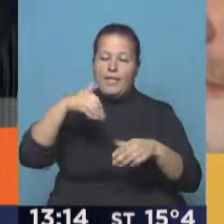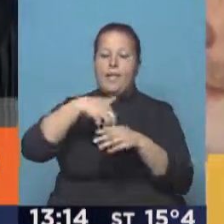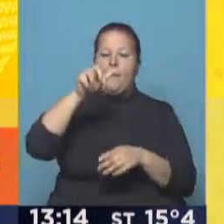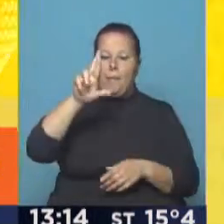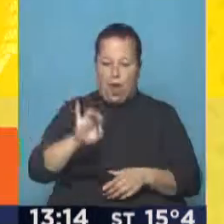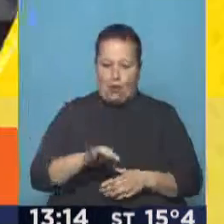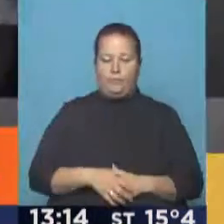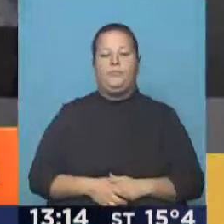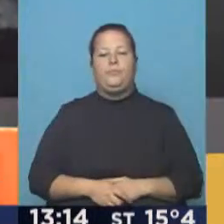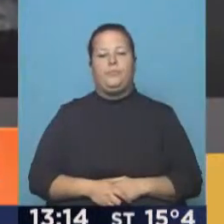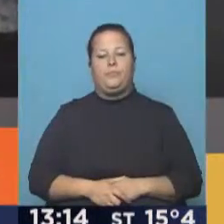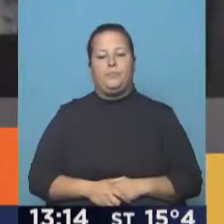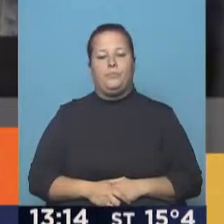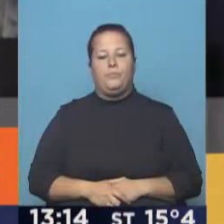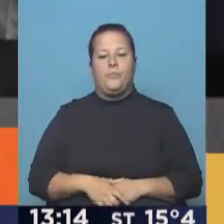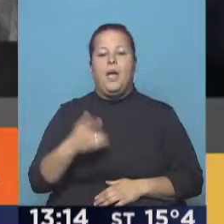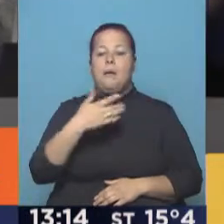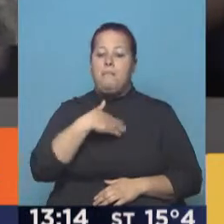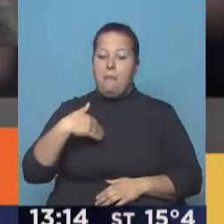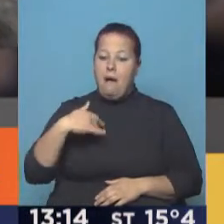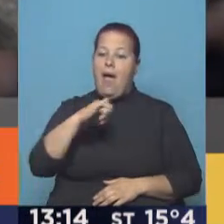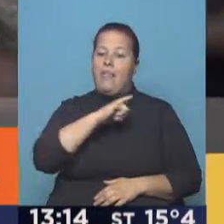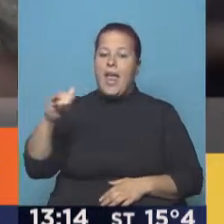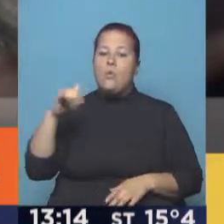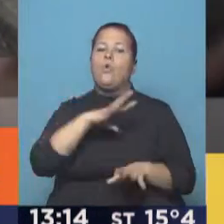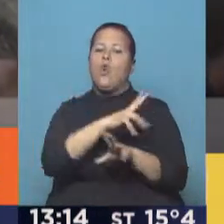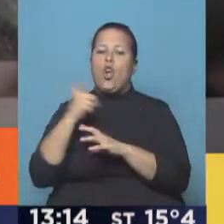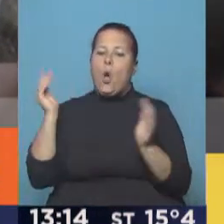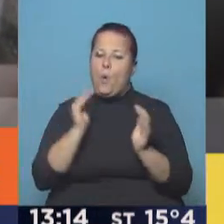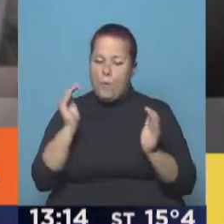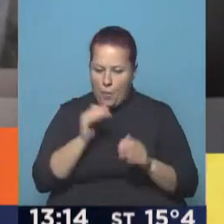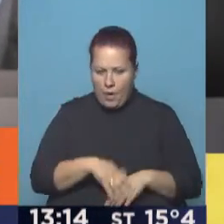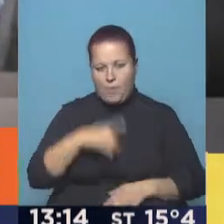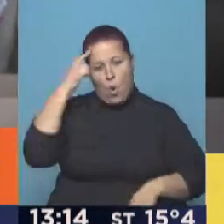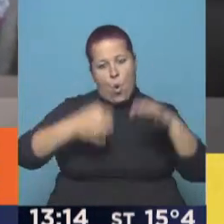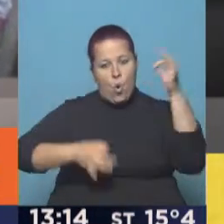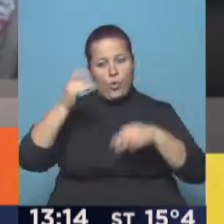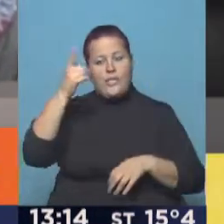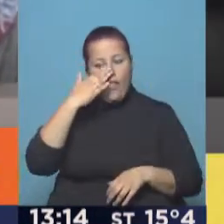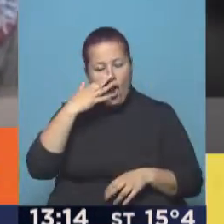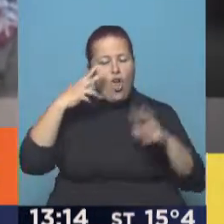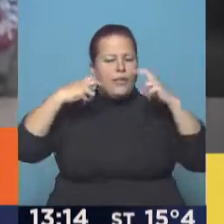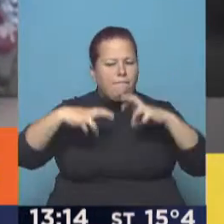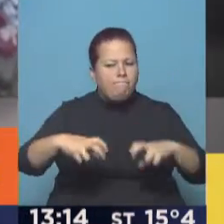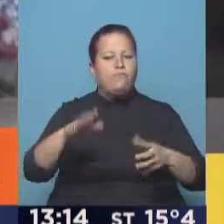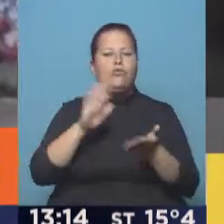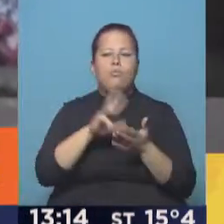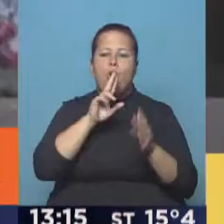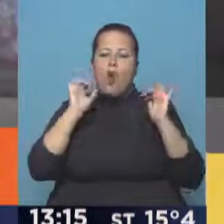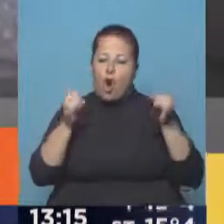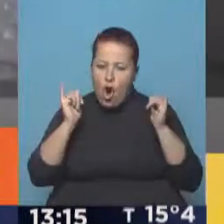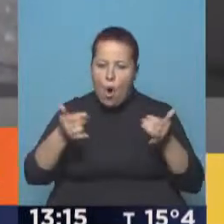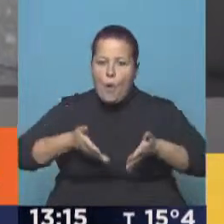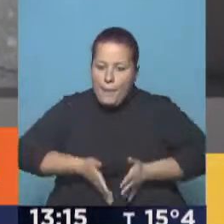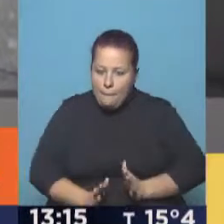PRO. Una madre denuncia que le robaron a su beba. La justicia cordobesa investiga el caso de una joven que